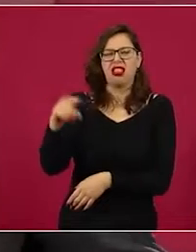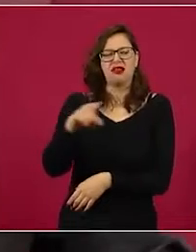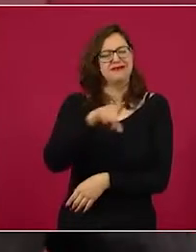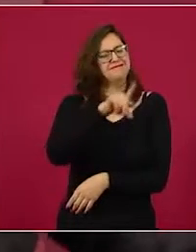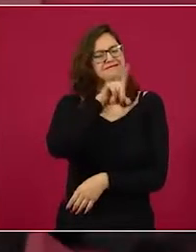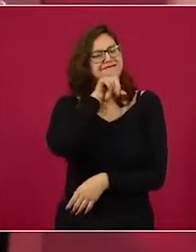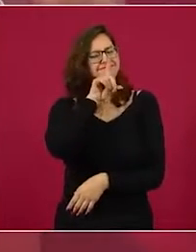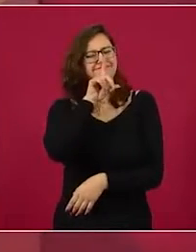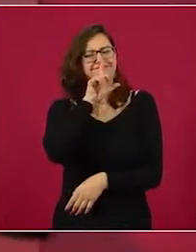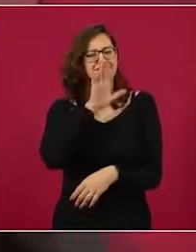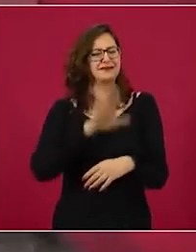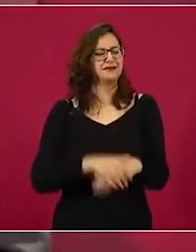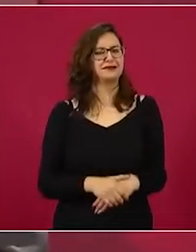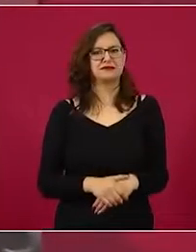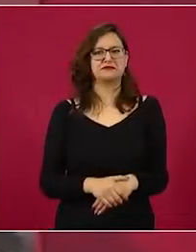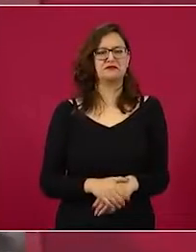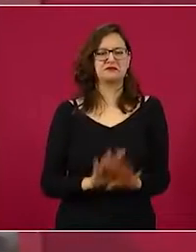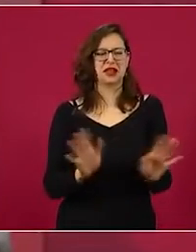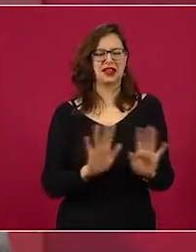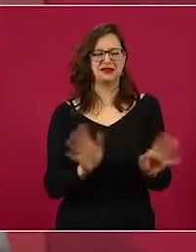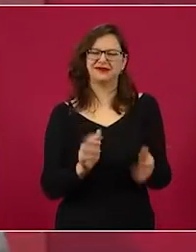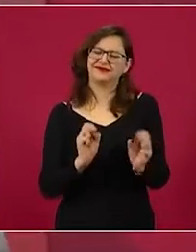que respondan si hay denuncias.